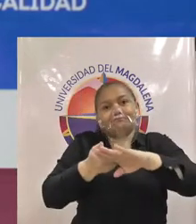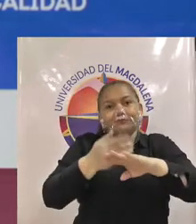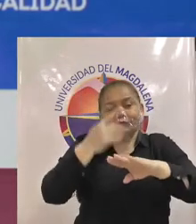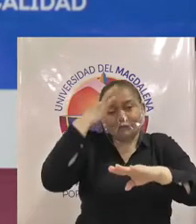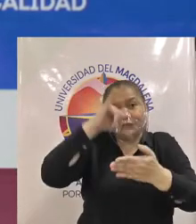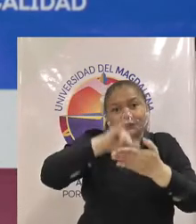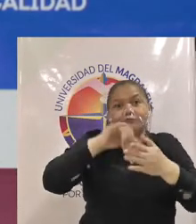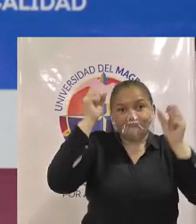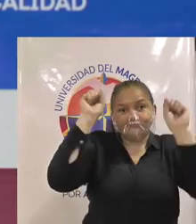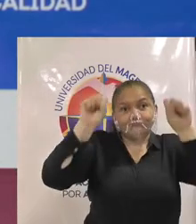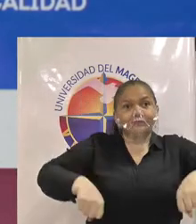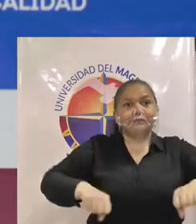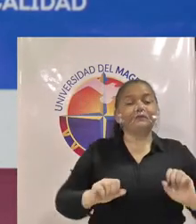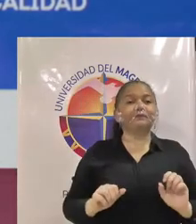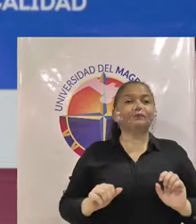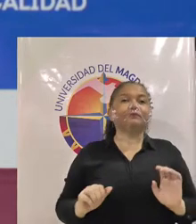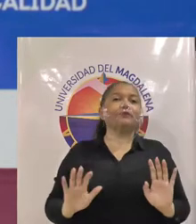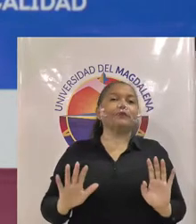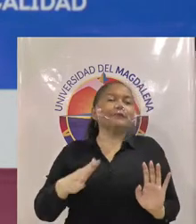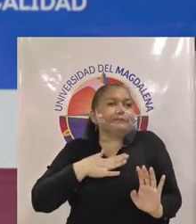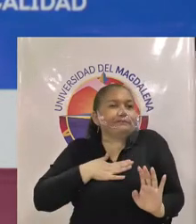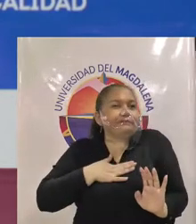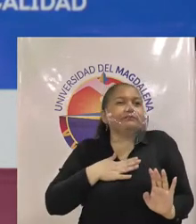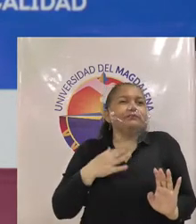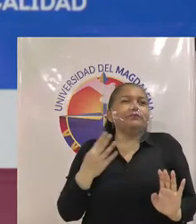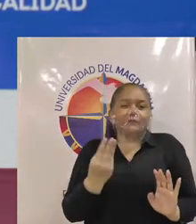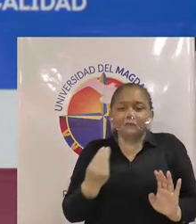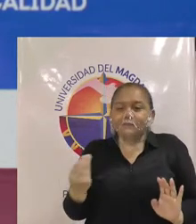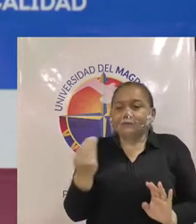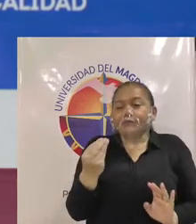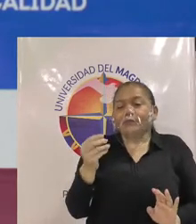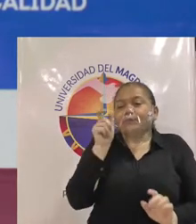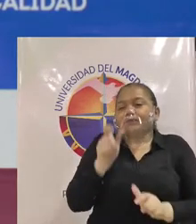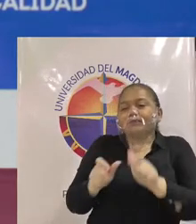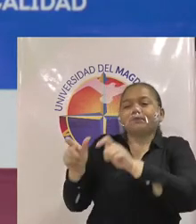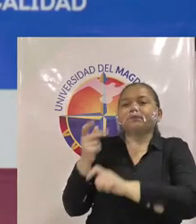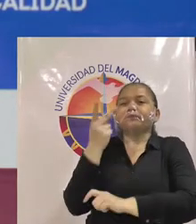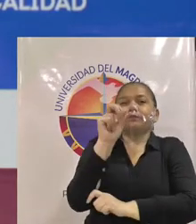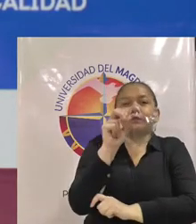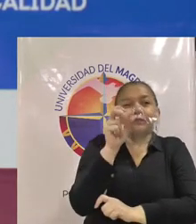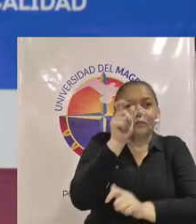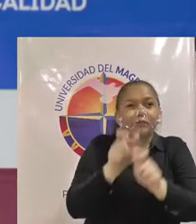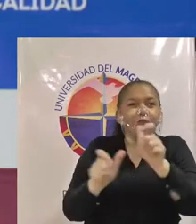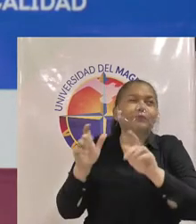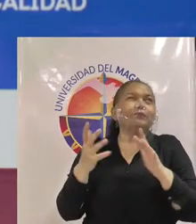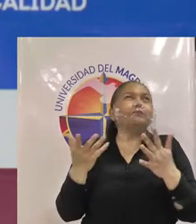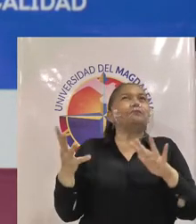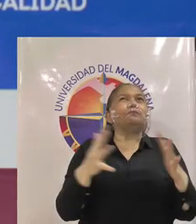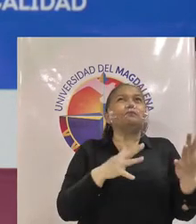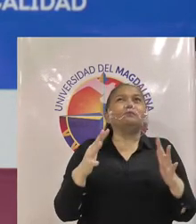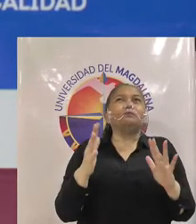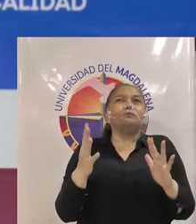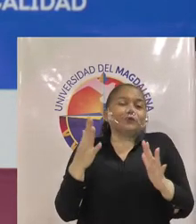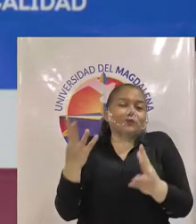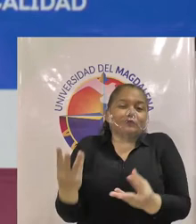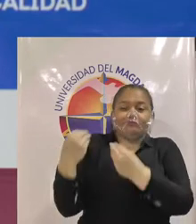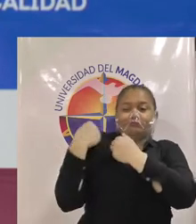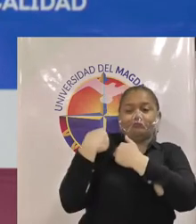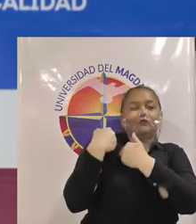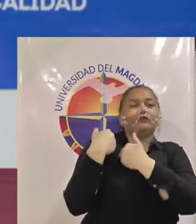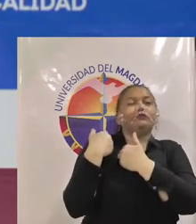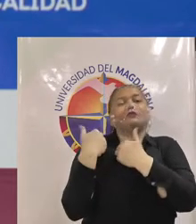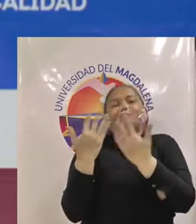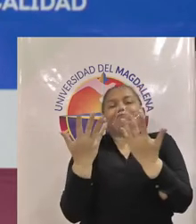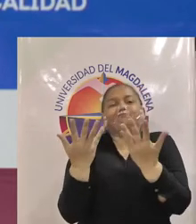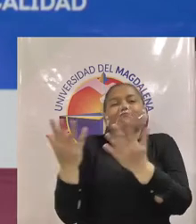pues que nos las den o sea nosotros somos simplemente representantes es decir somos como los que transmiten a